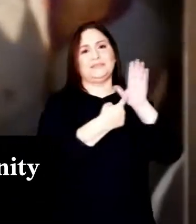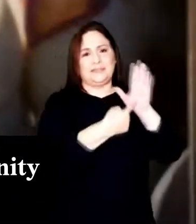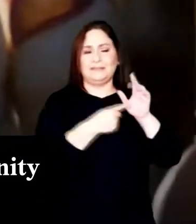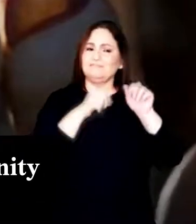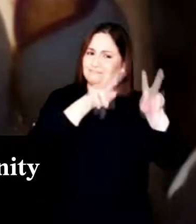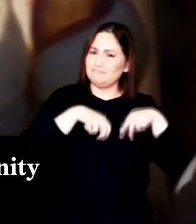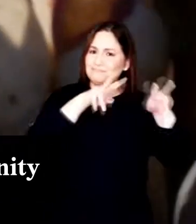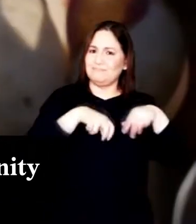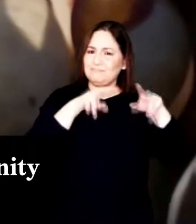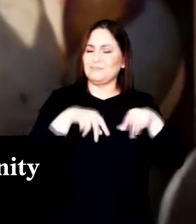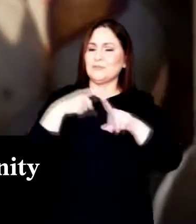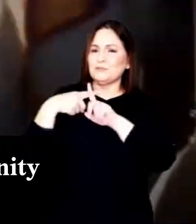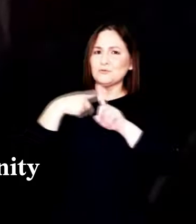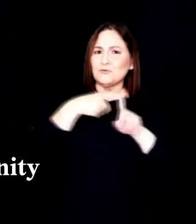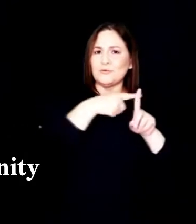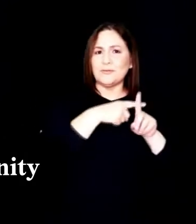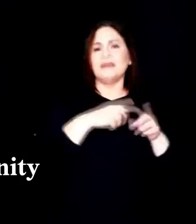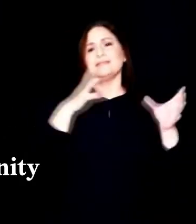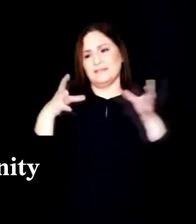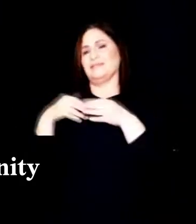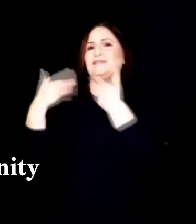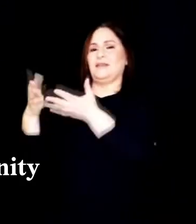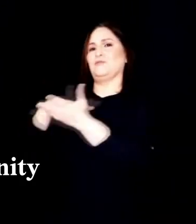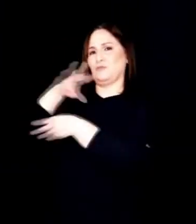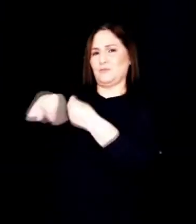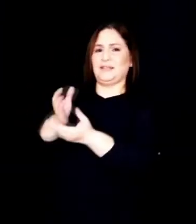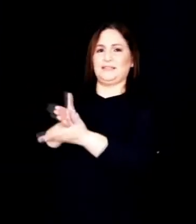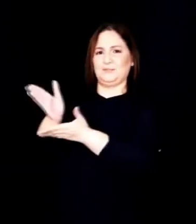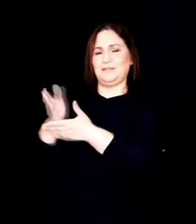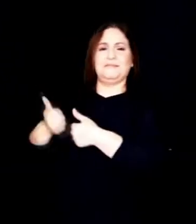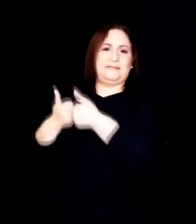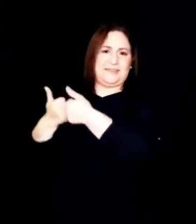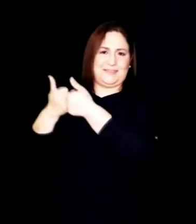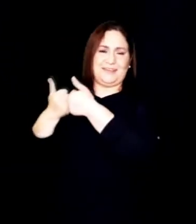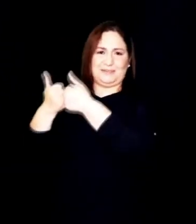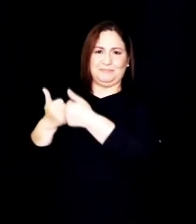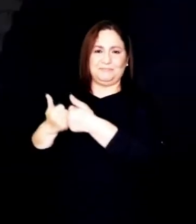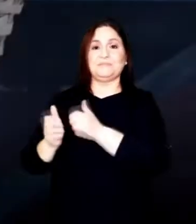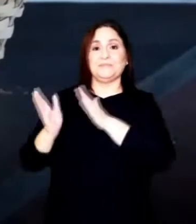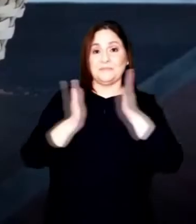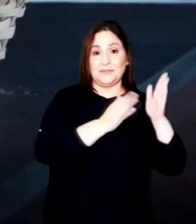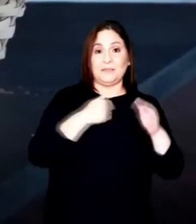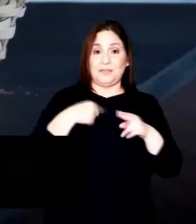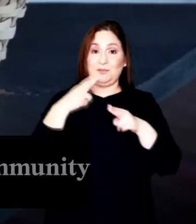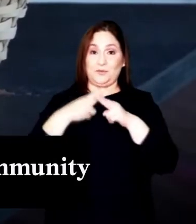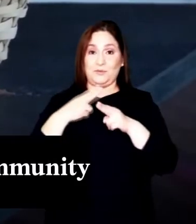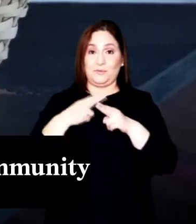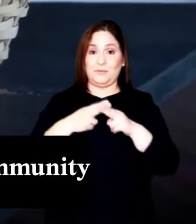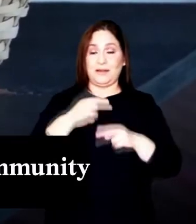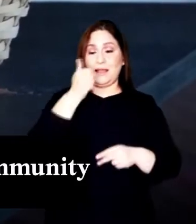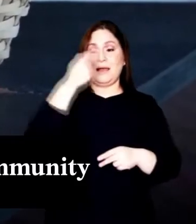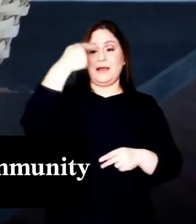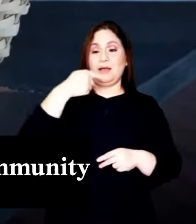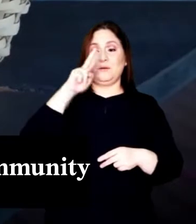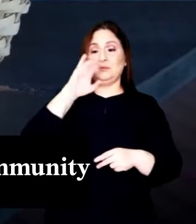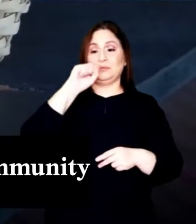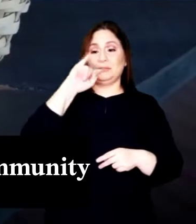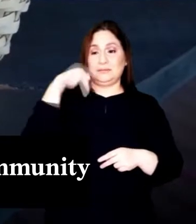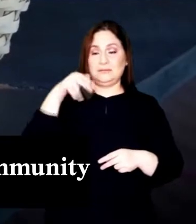artesanía. Cada semana se retiró la plata de familia vendió la